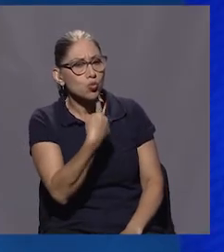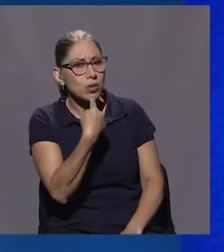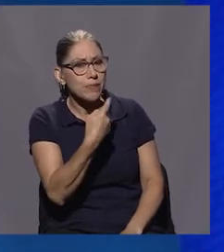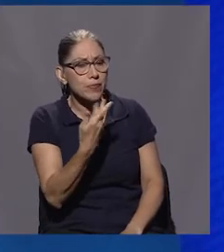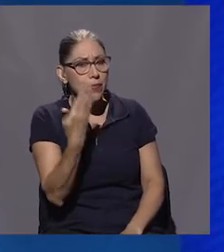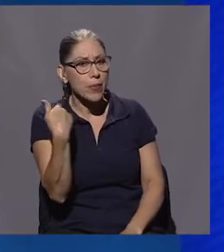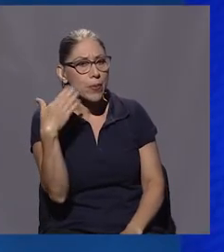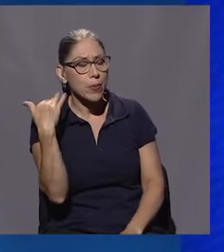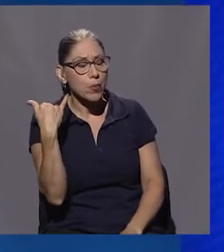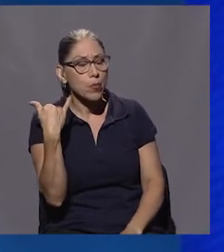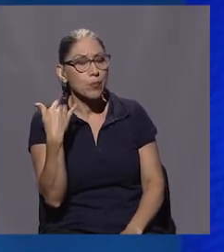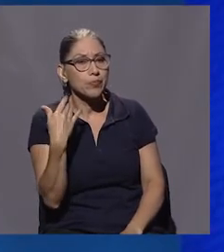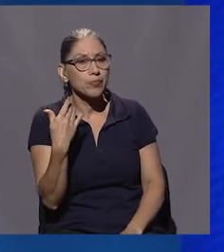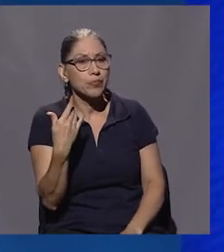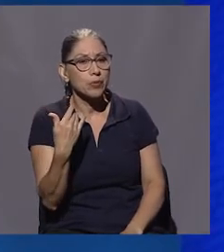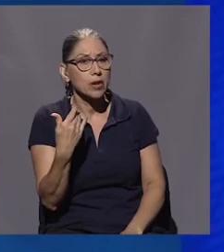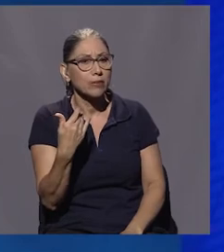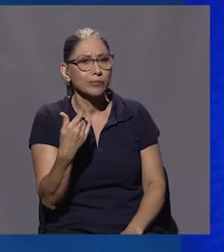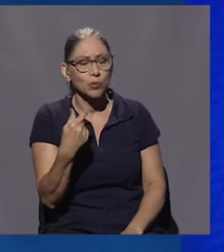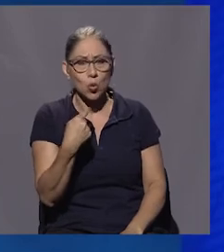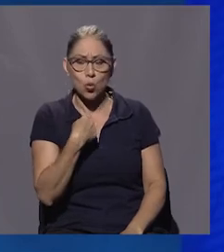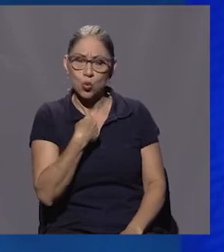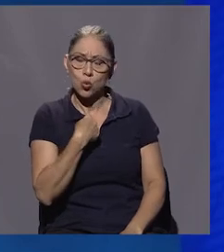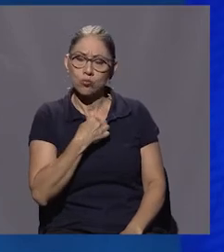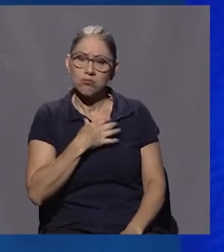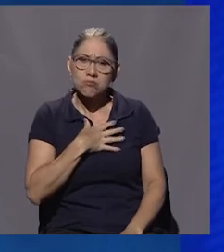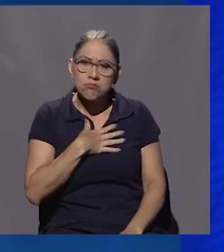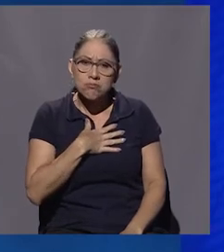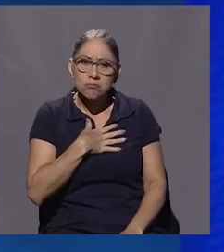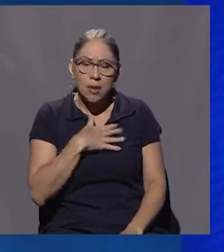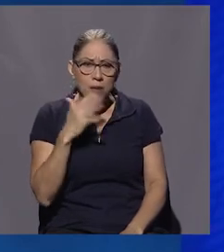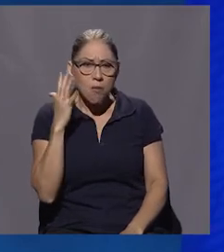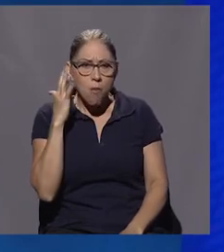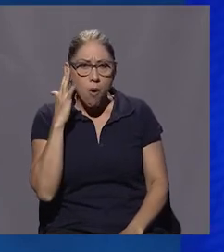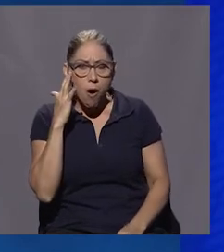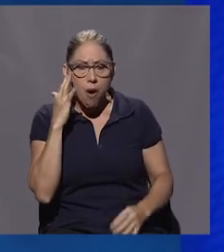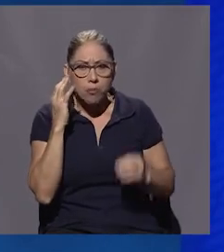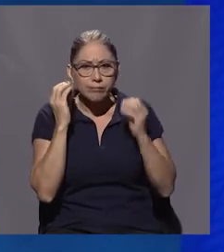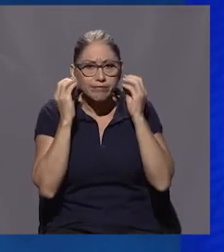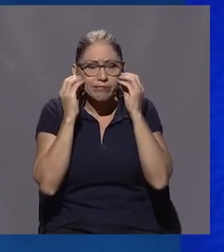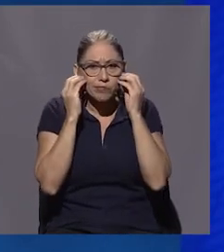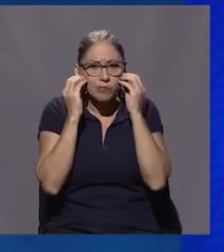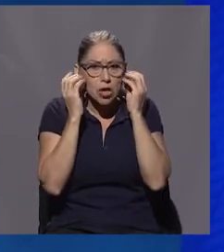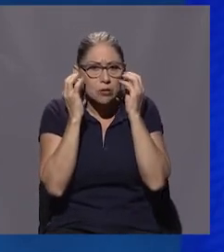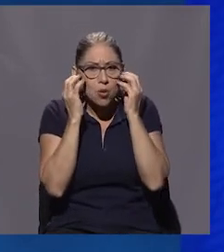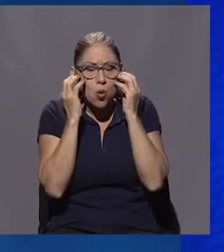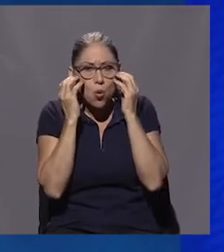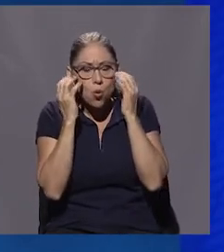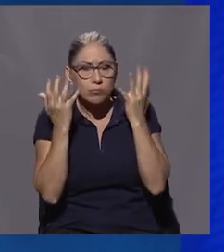hizo un cierre donde uno le causa mucha preocupación y hay demasiadas